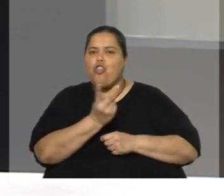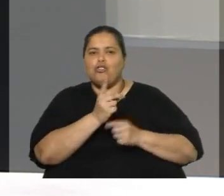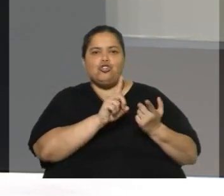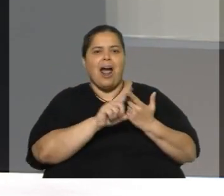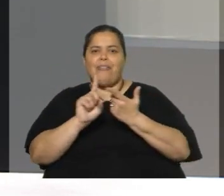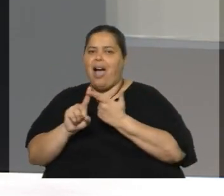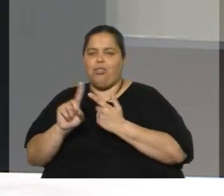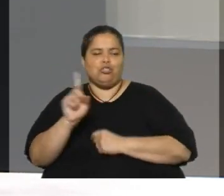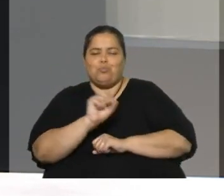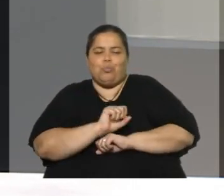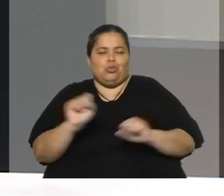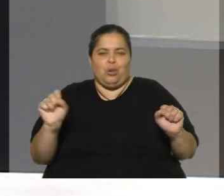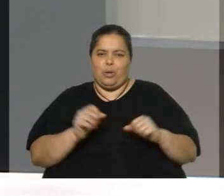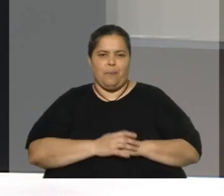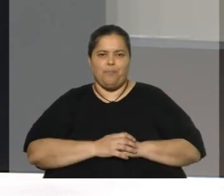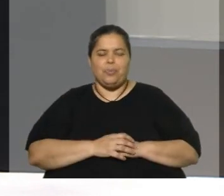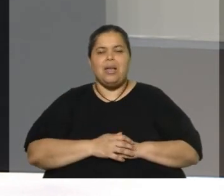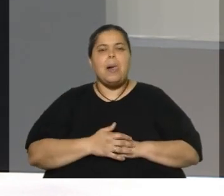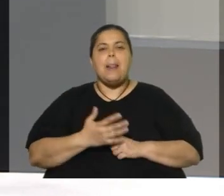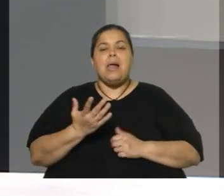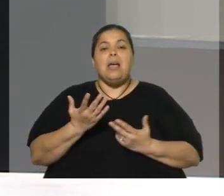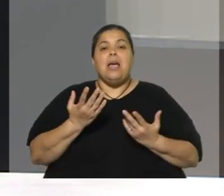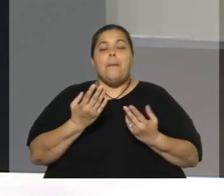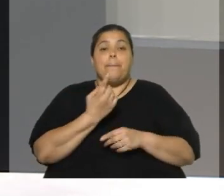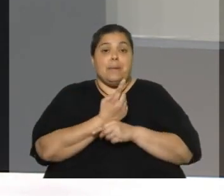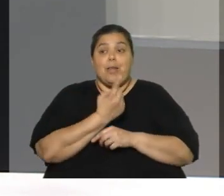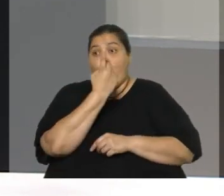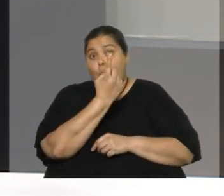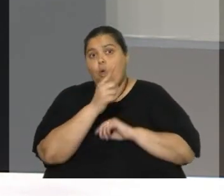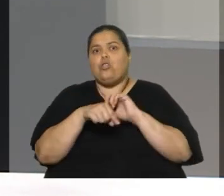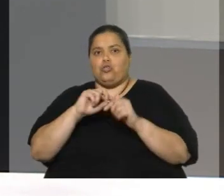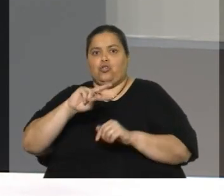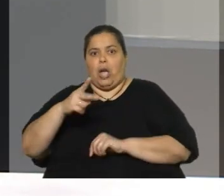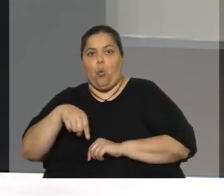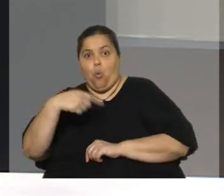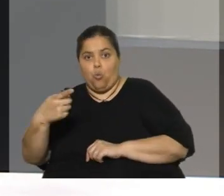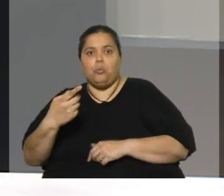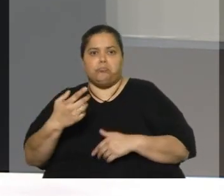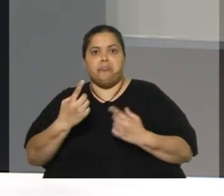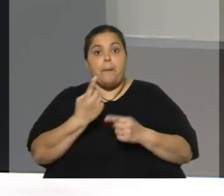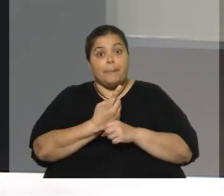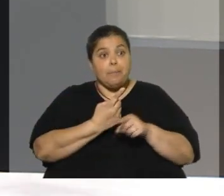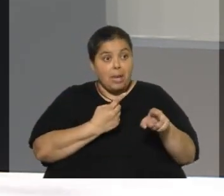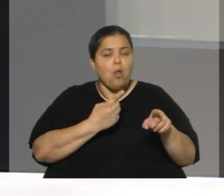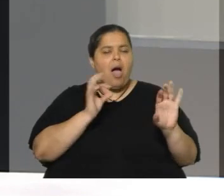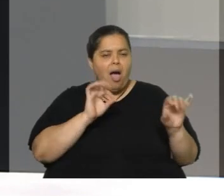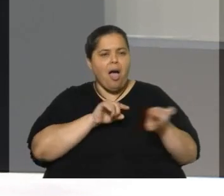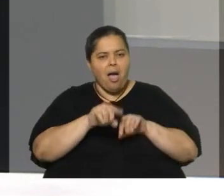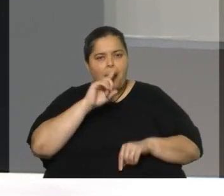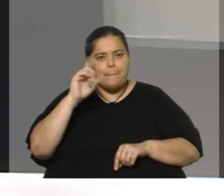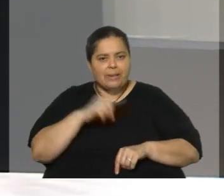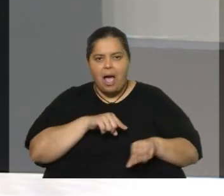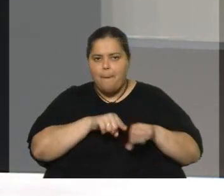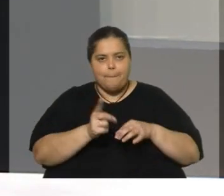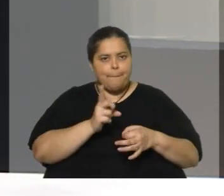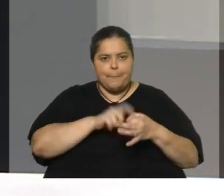es negociar el acuerdo transpacificado, es cuanto más rápido lo hagamos, demostremos que cumplimos, más rápido podemos entrar. Entonces hay que poner muchos recursos.